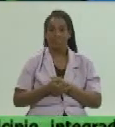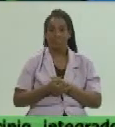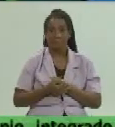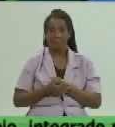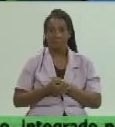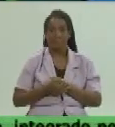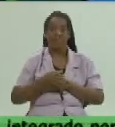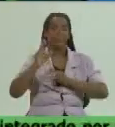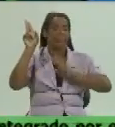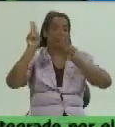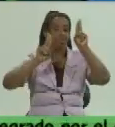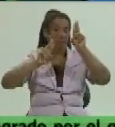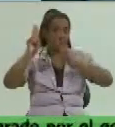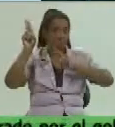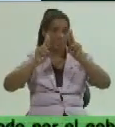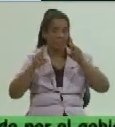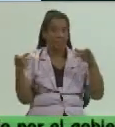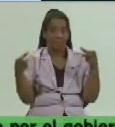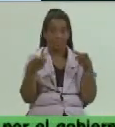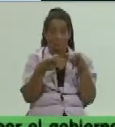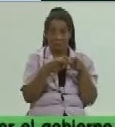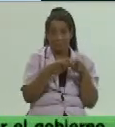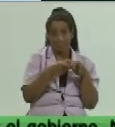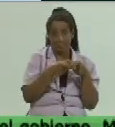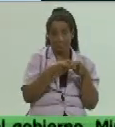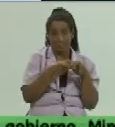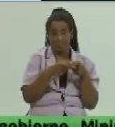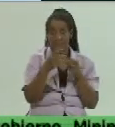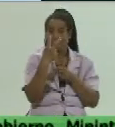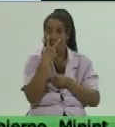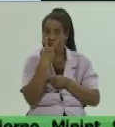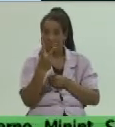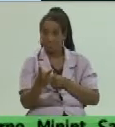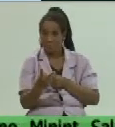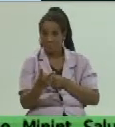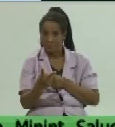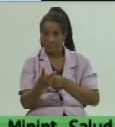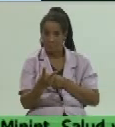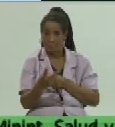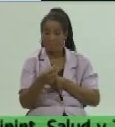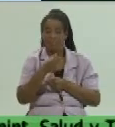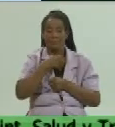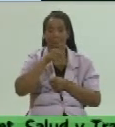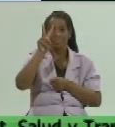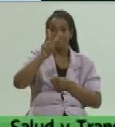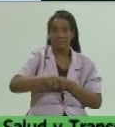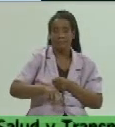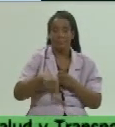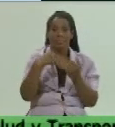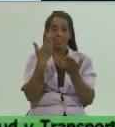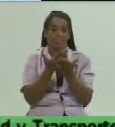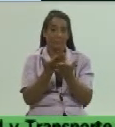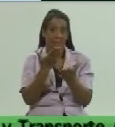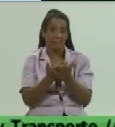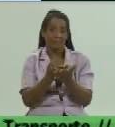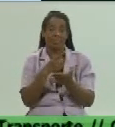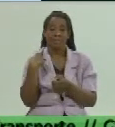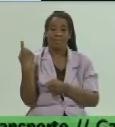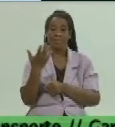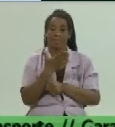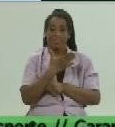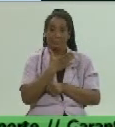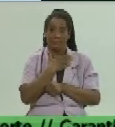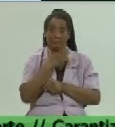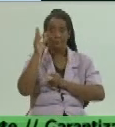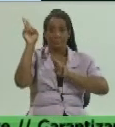acuerdos que fue tomando este comité se fueron atendiendo y evaluando las propuestas para nosotros llegar al acuerdo